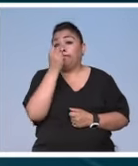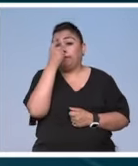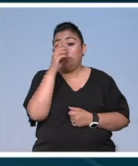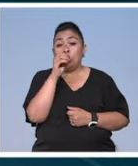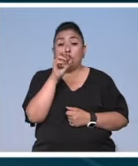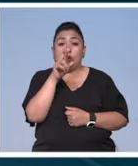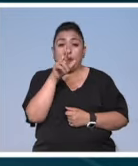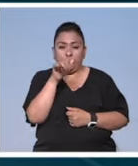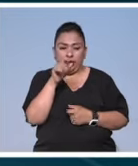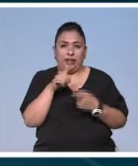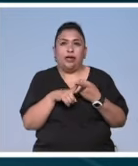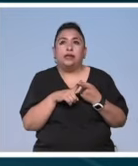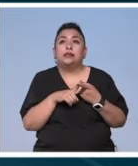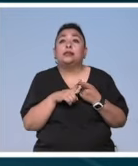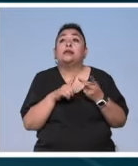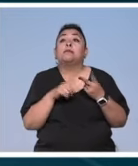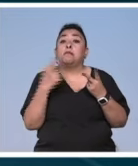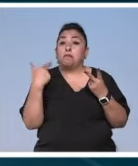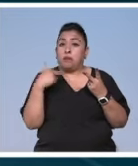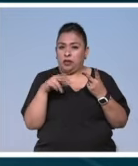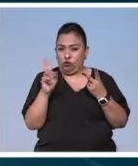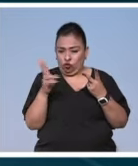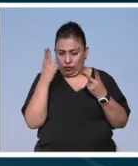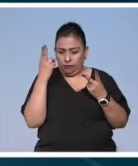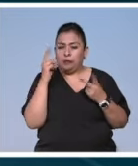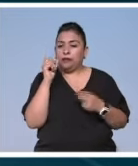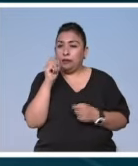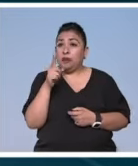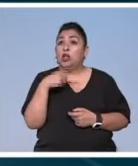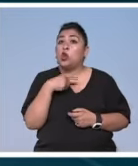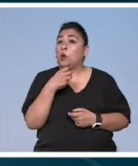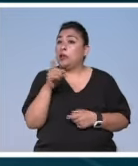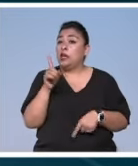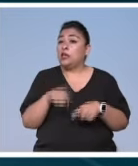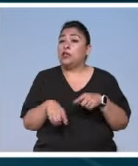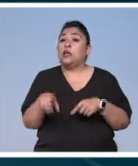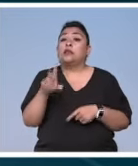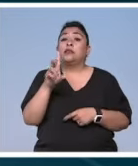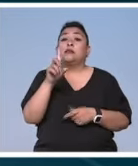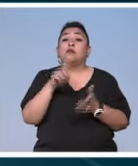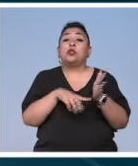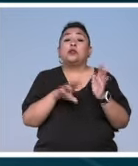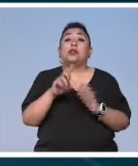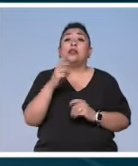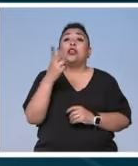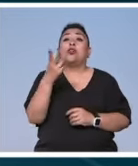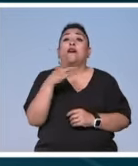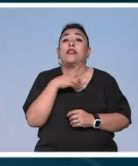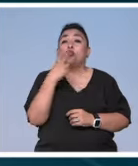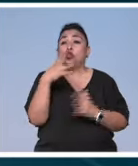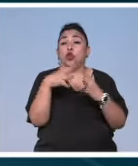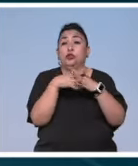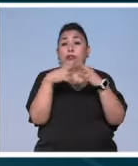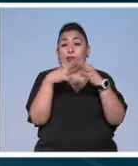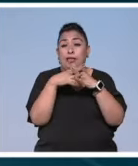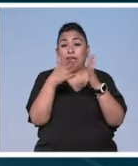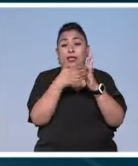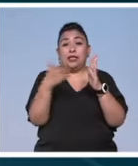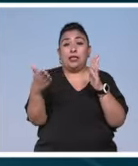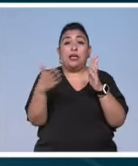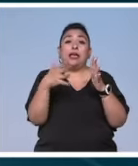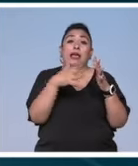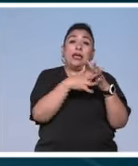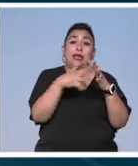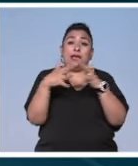óperas también fue profesor universitario lo obligan a retirarse en el 32 de hecho le tocaron las dos guerras el periodo de